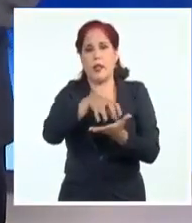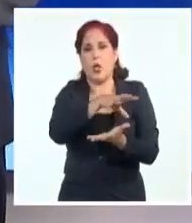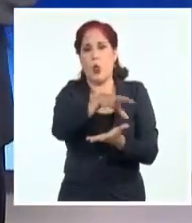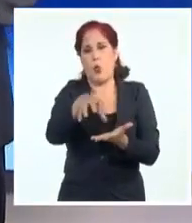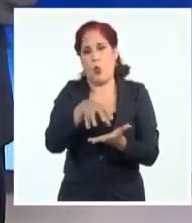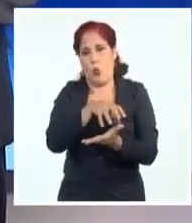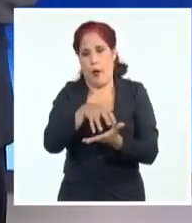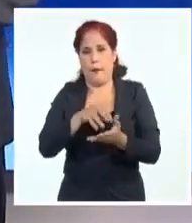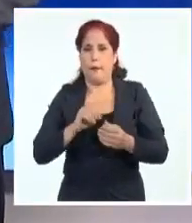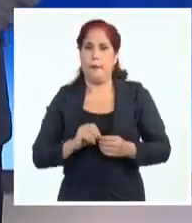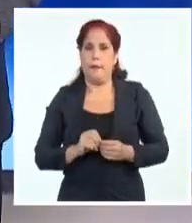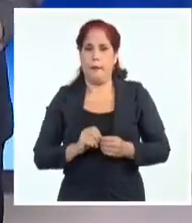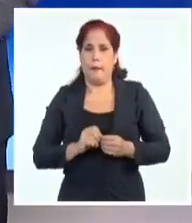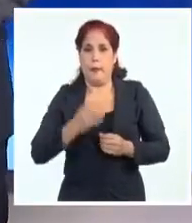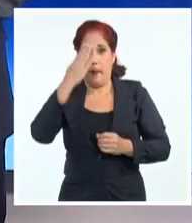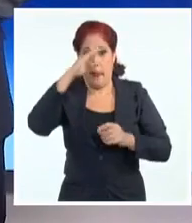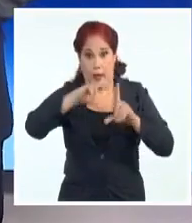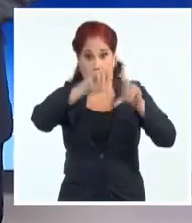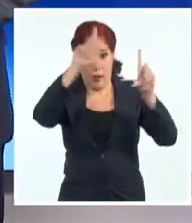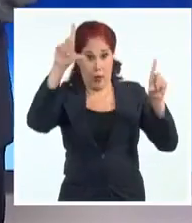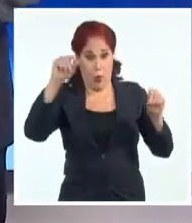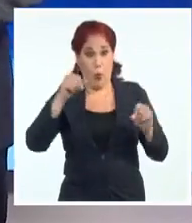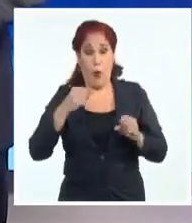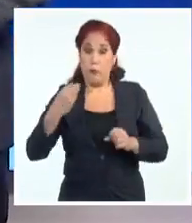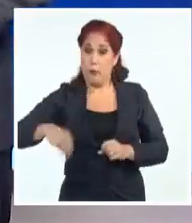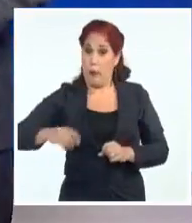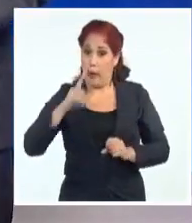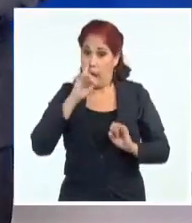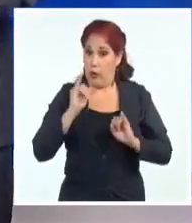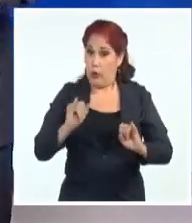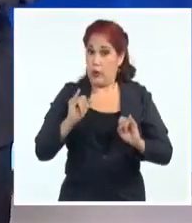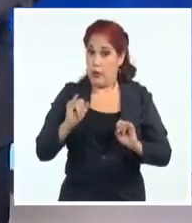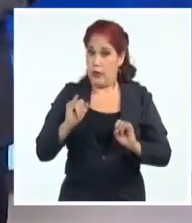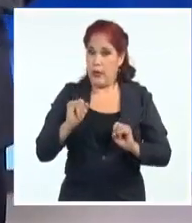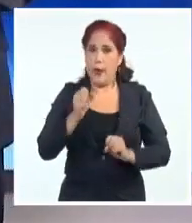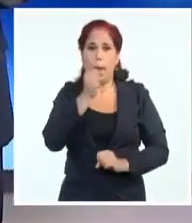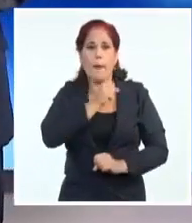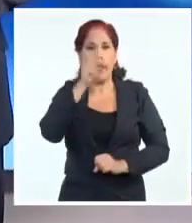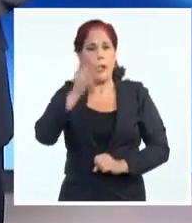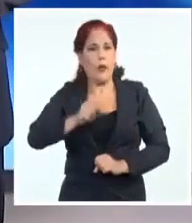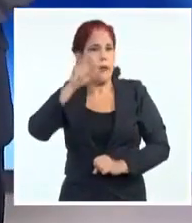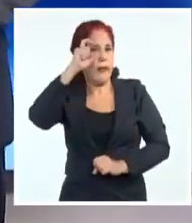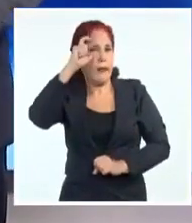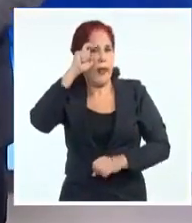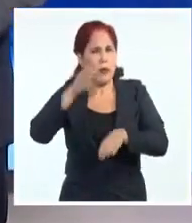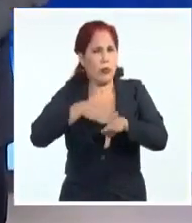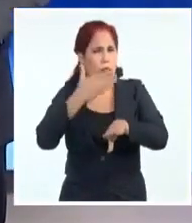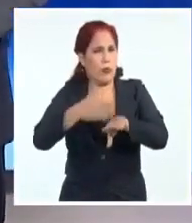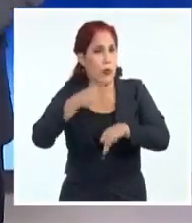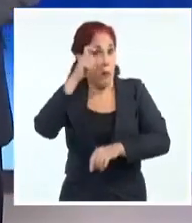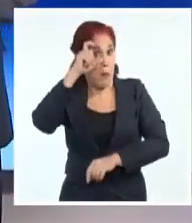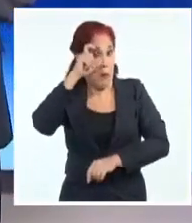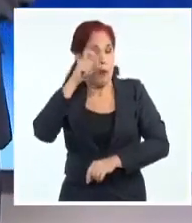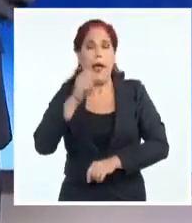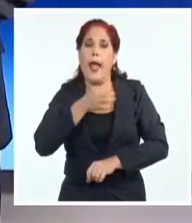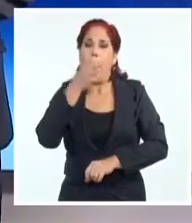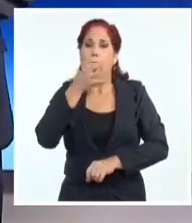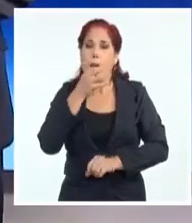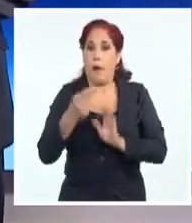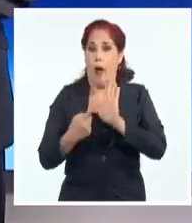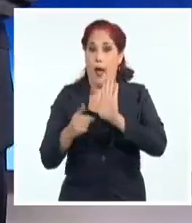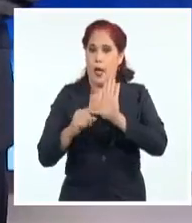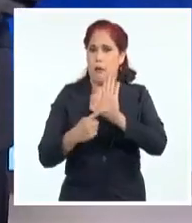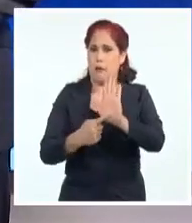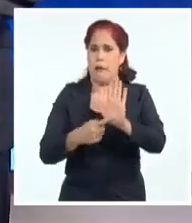A propósito, este noticiero, por intermedio del colega Abdiel Bermúdez, demostró la falsedad de las publicaciones con reportes que exhibieron la